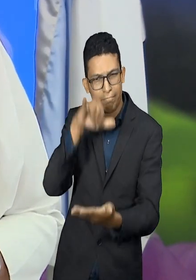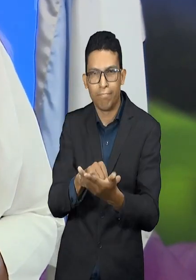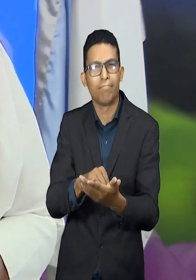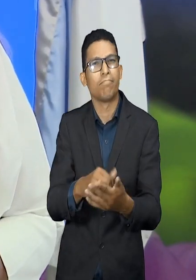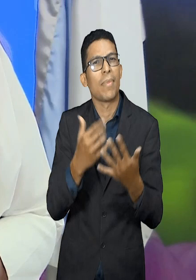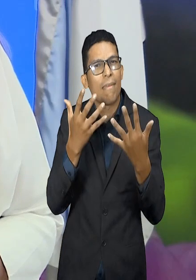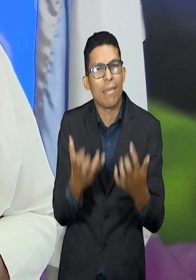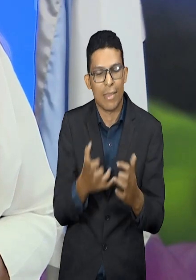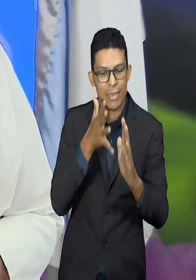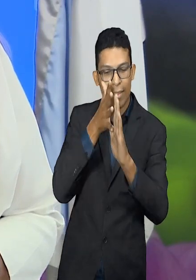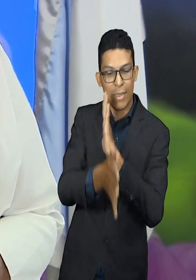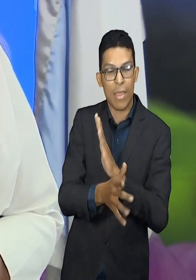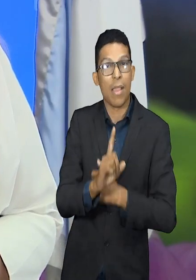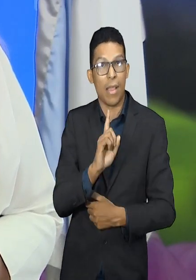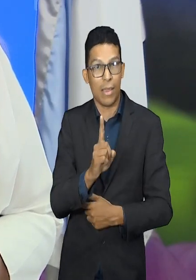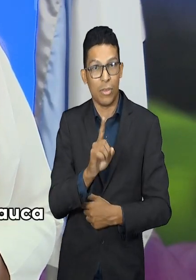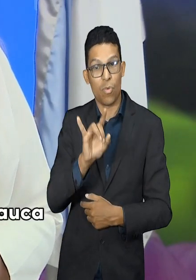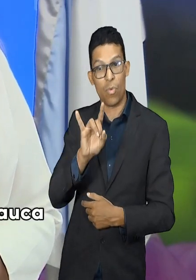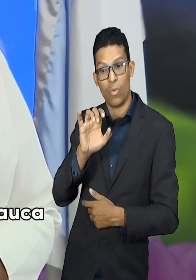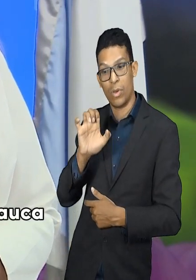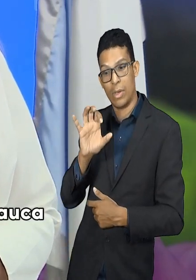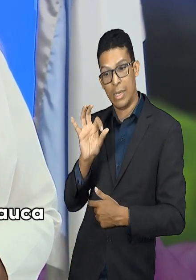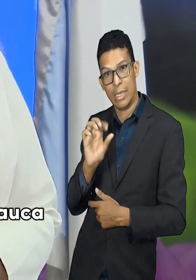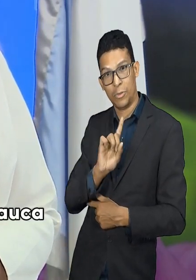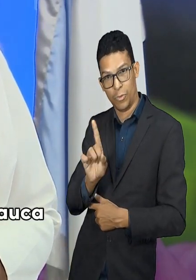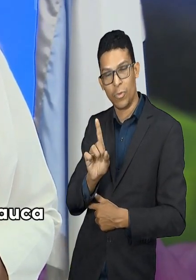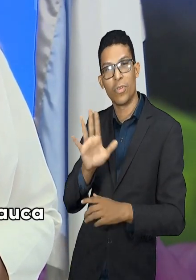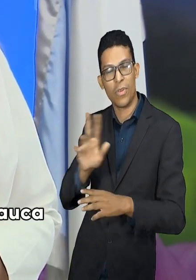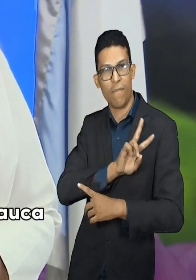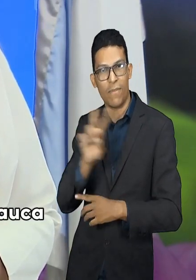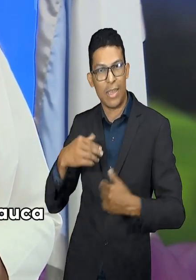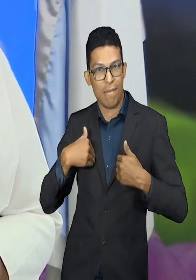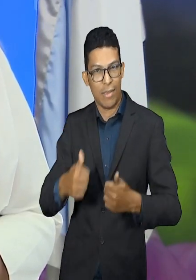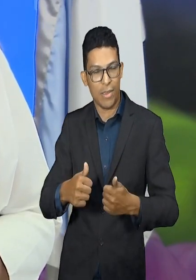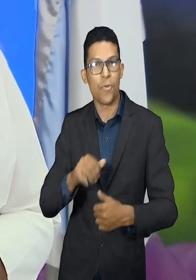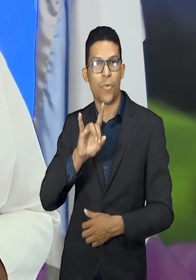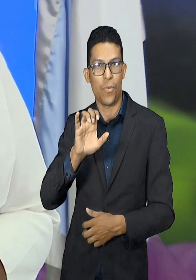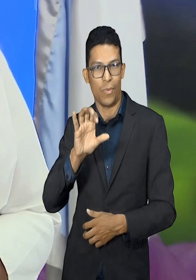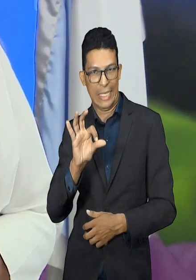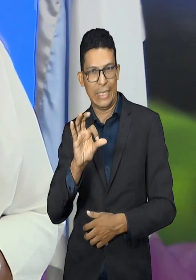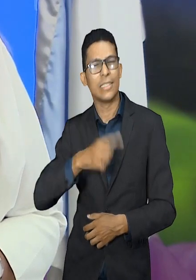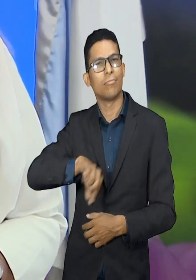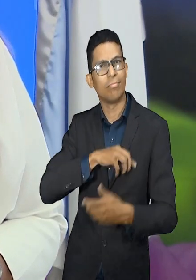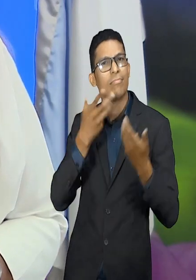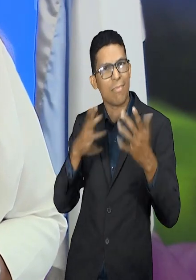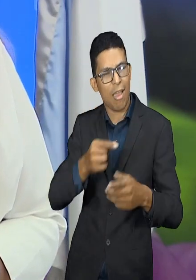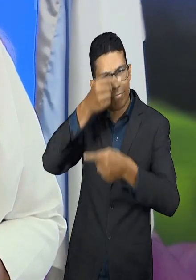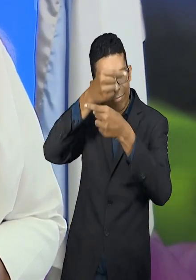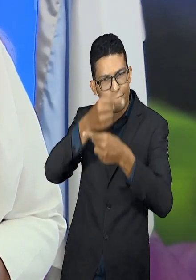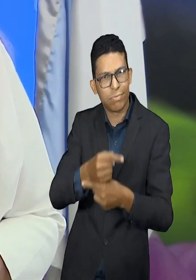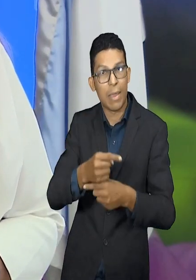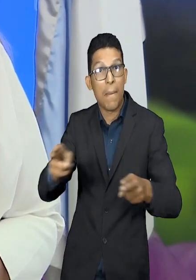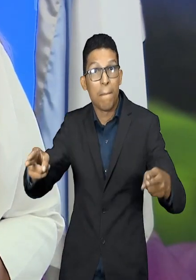hoy quiero contarles que a través de la Unidad Ejecutaria de Saneamiento del Valle, UES Valle, hemos logrado